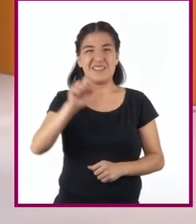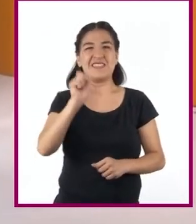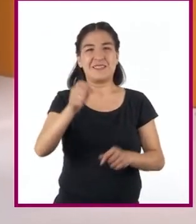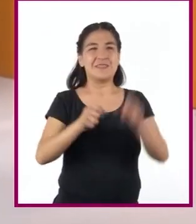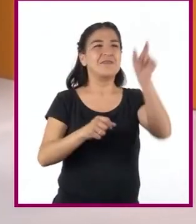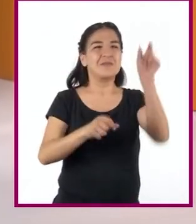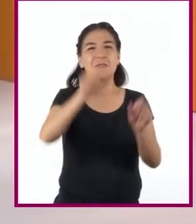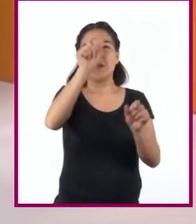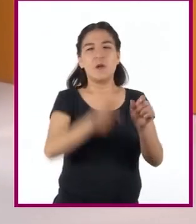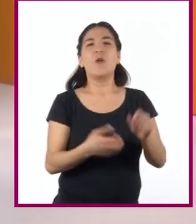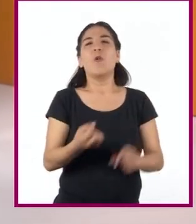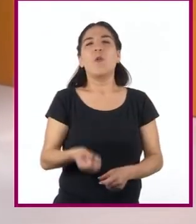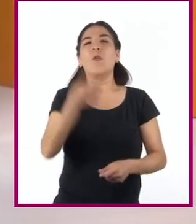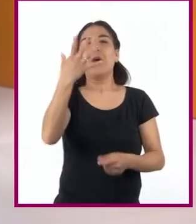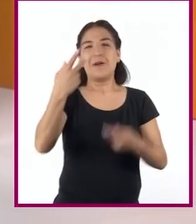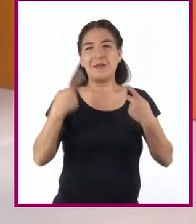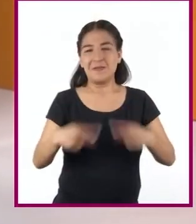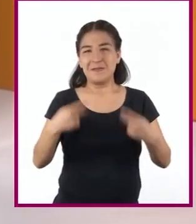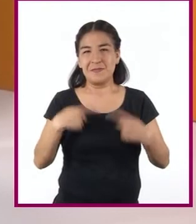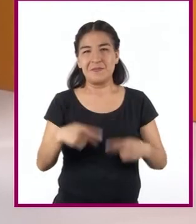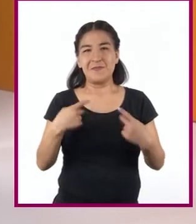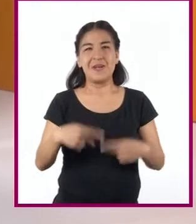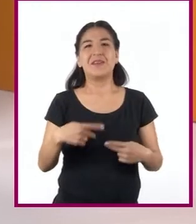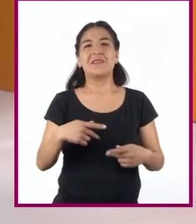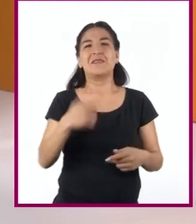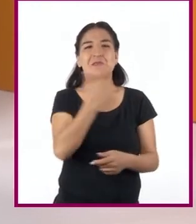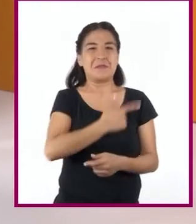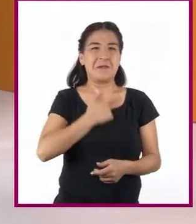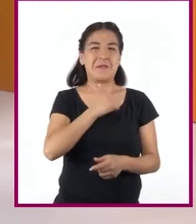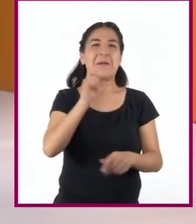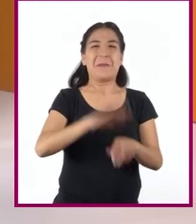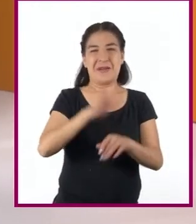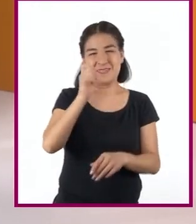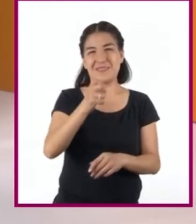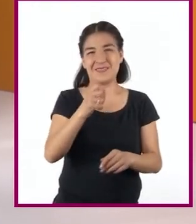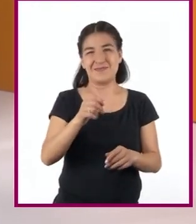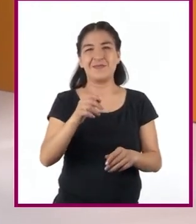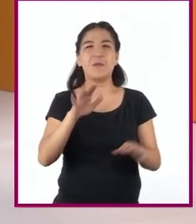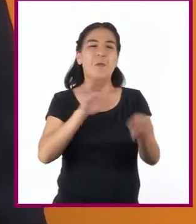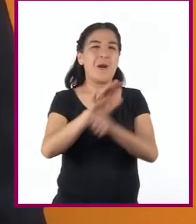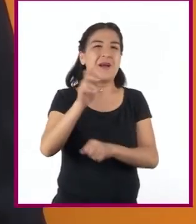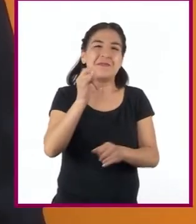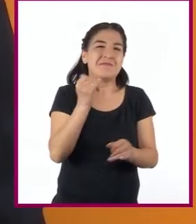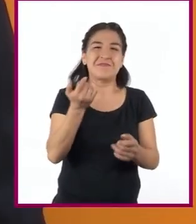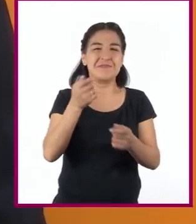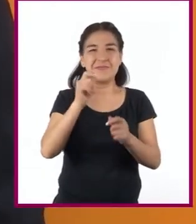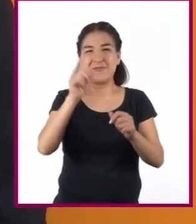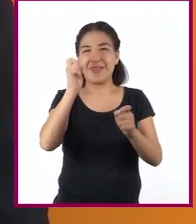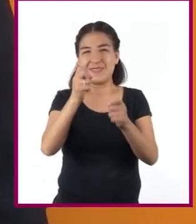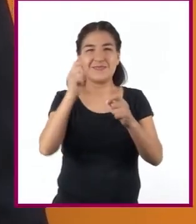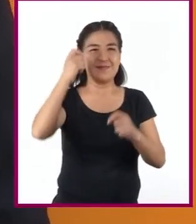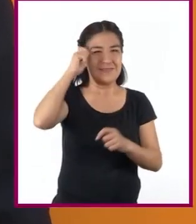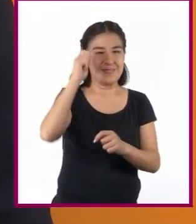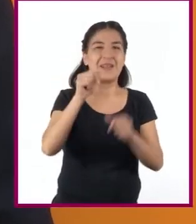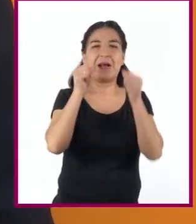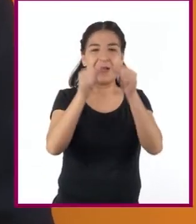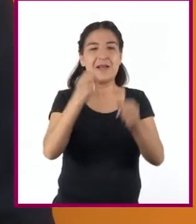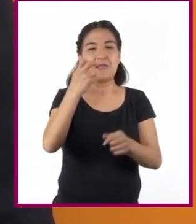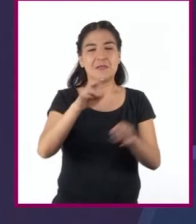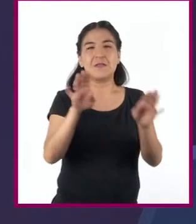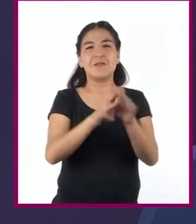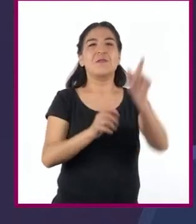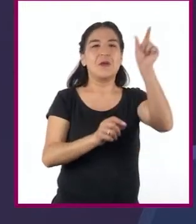cuántas personas preferían un cierto servicio en un determinado mes y ya en la gráfica circular